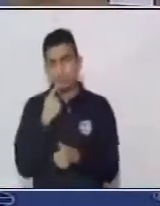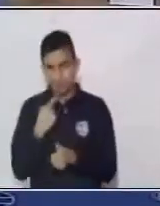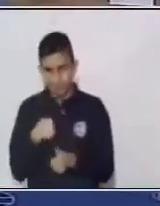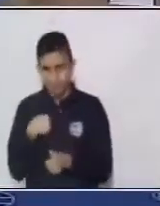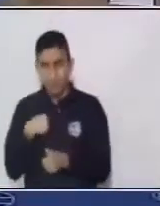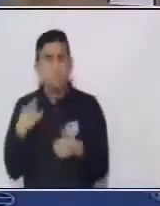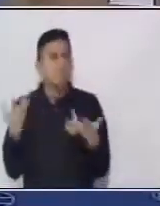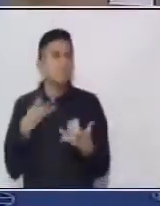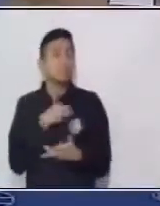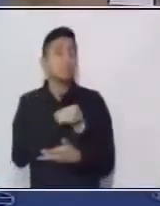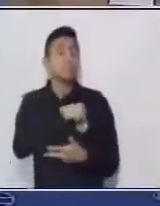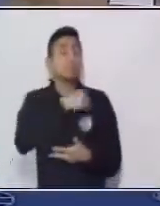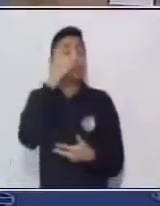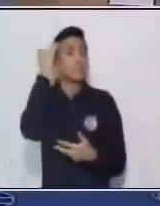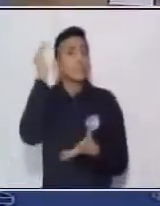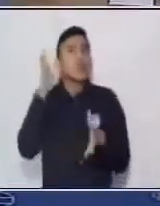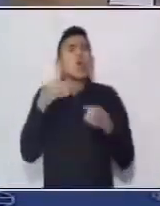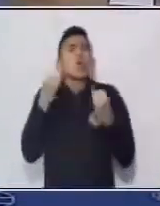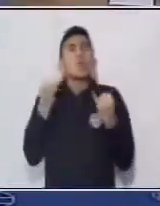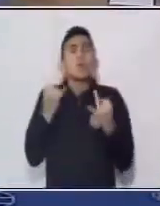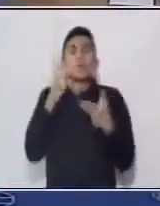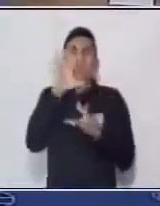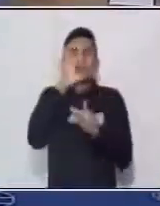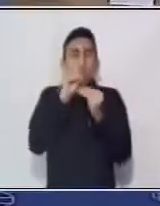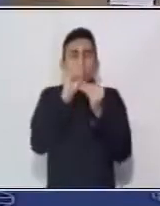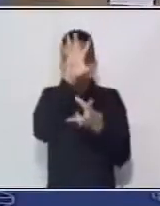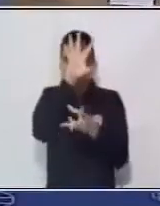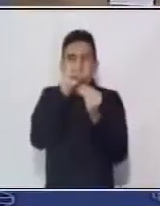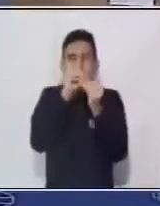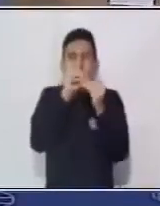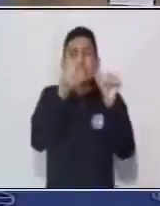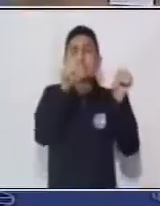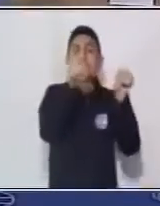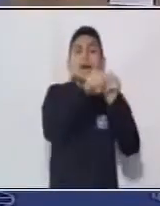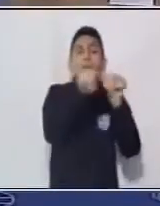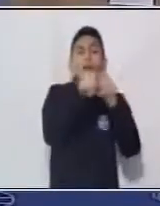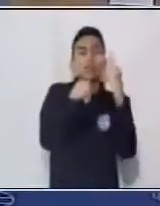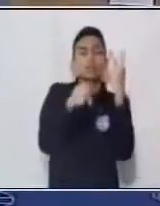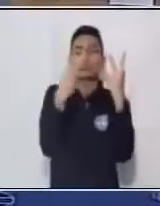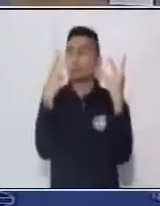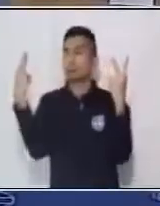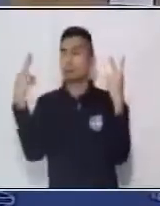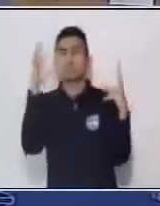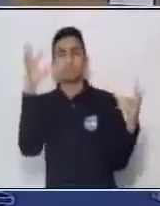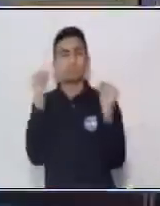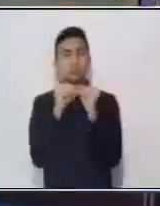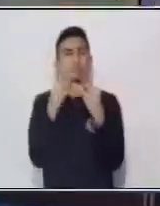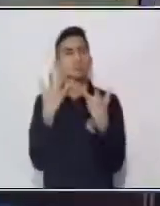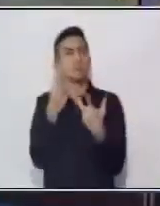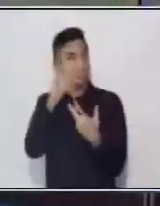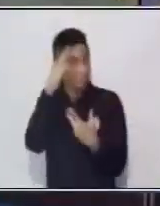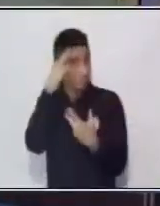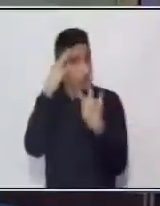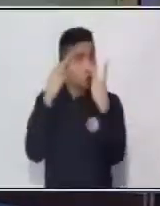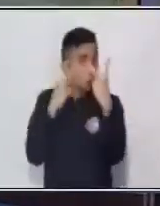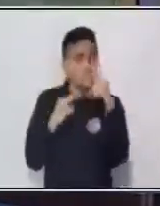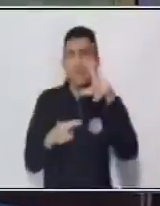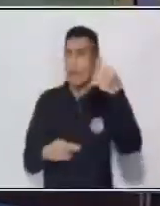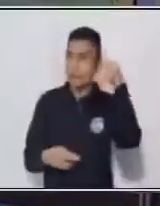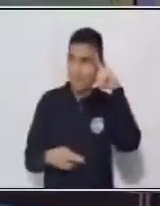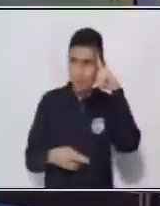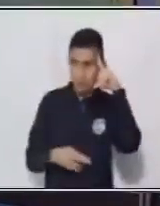lo que queremos saber es cuántos zapatos tengo en total. ¿Cuántos amarillos tenía? Dos amarillos.